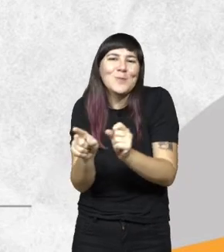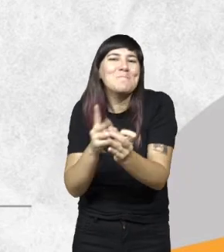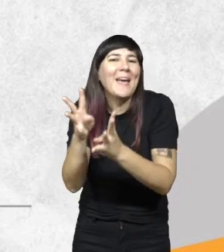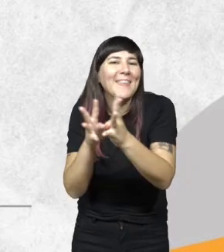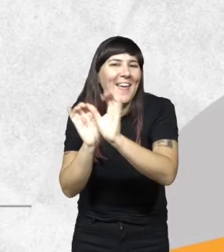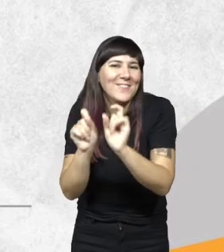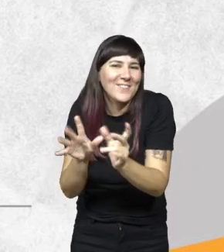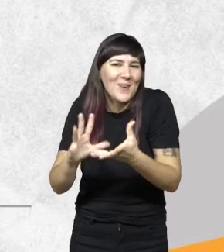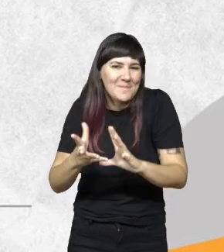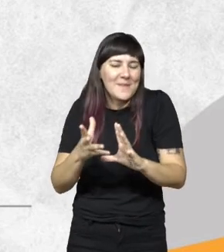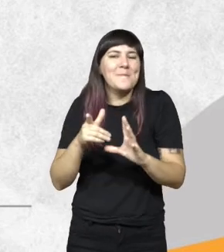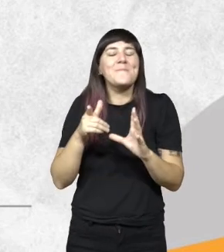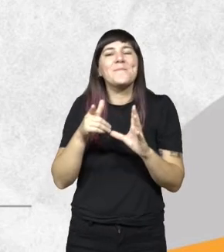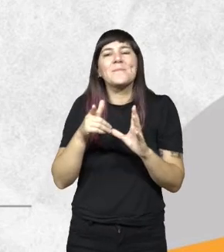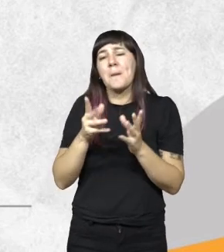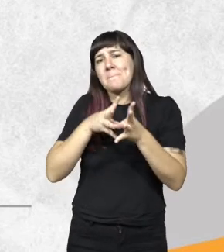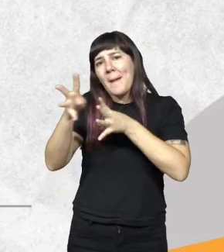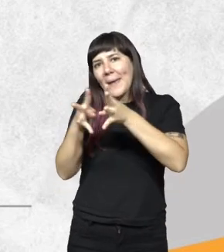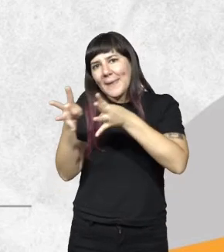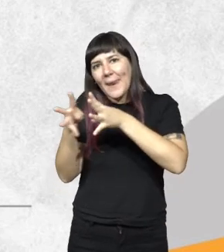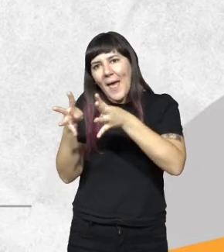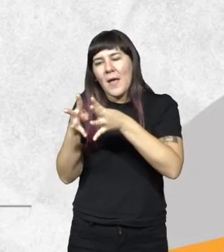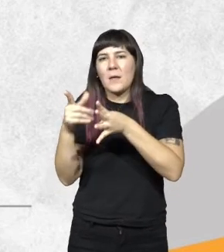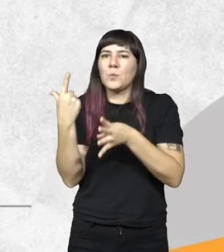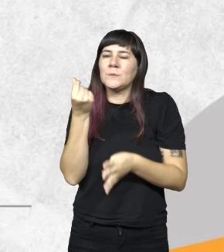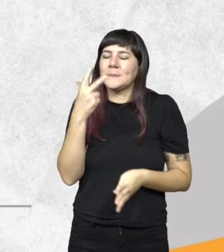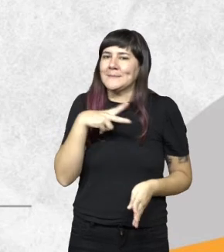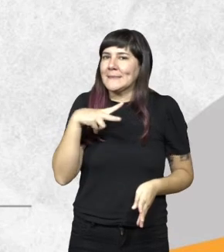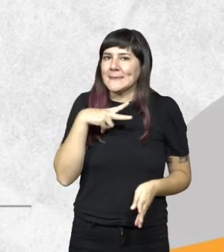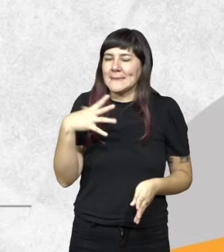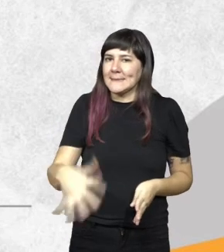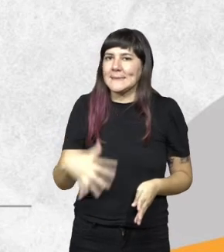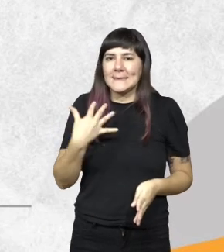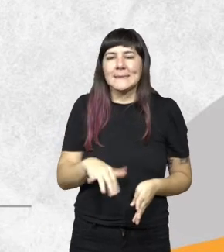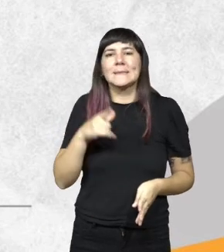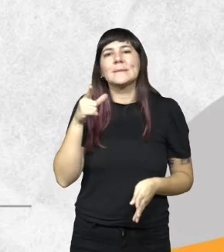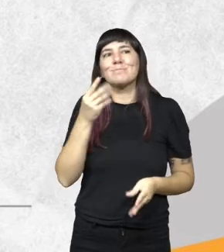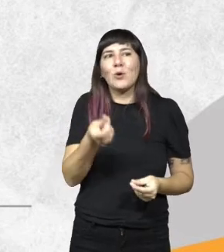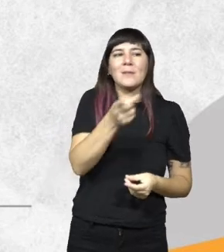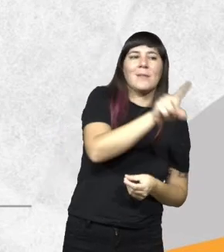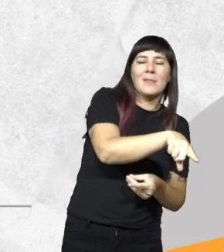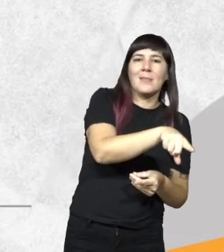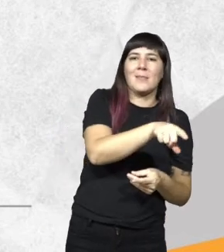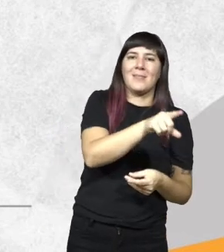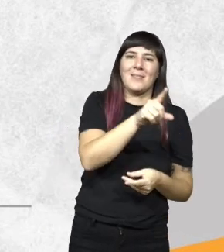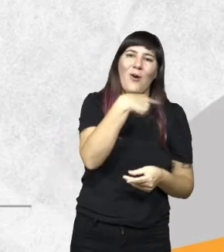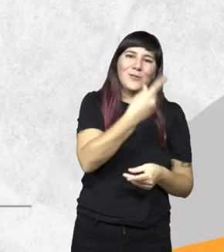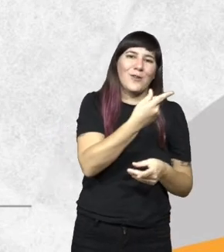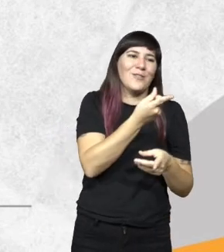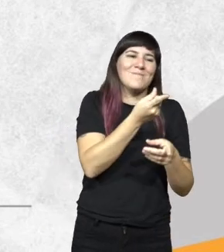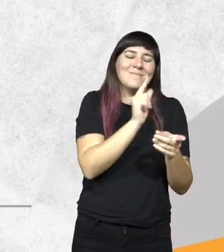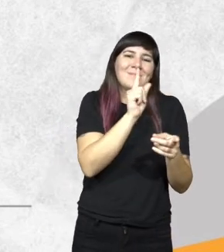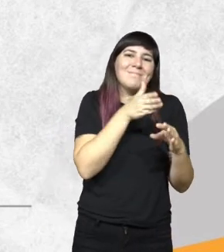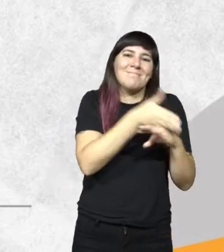despunta pero son máquinas de un alto valor un alto costo por eso los minifundistas normalmente no acceden a este tipo de